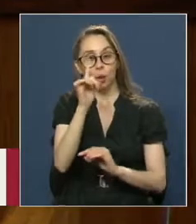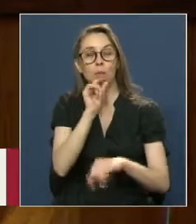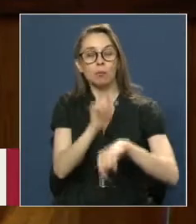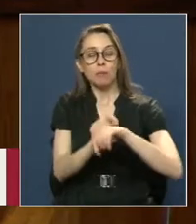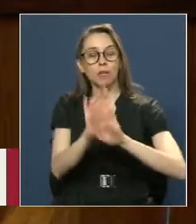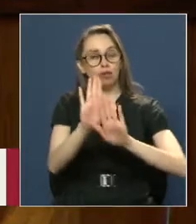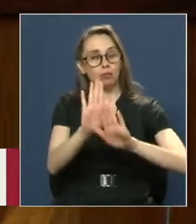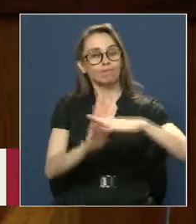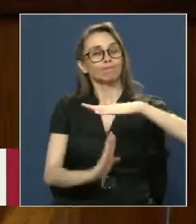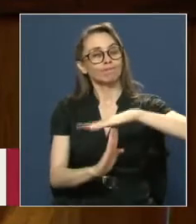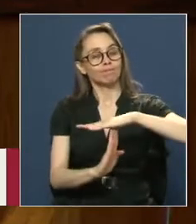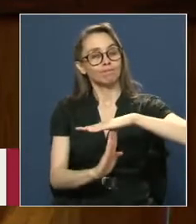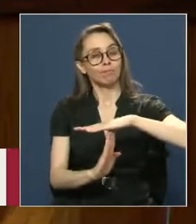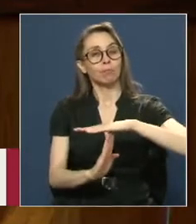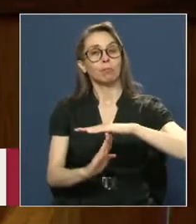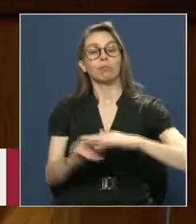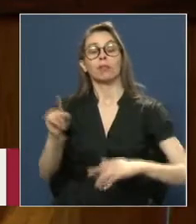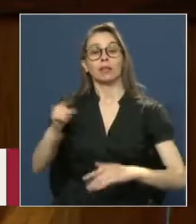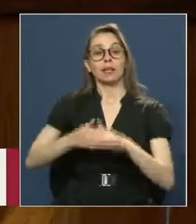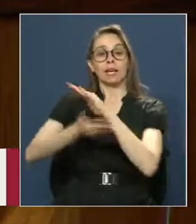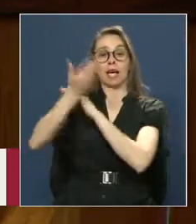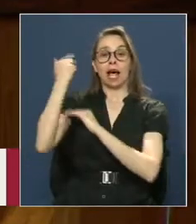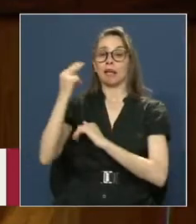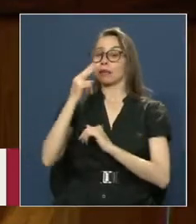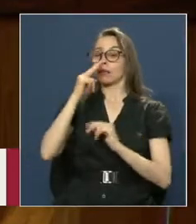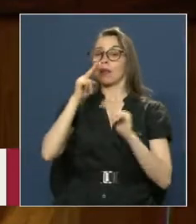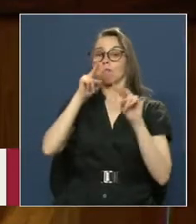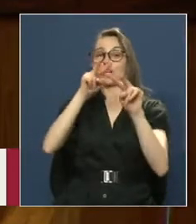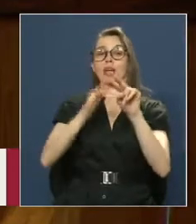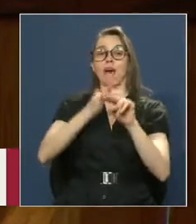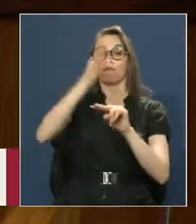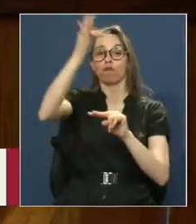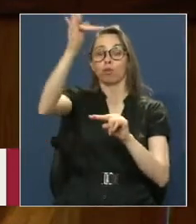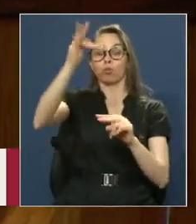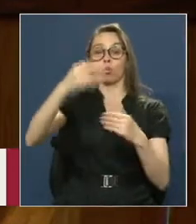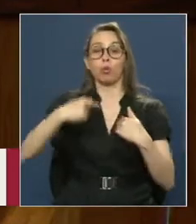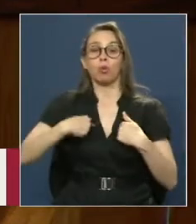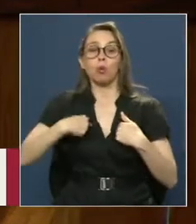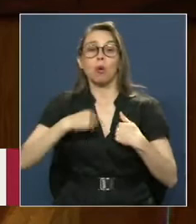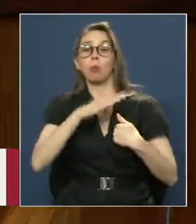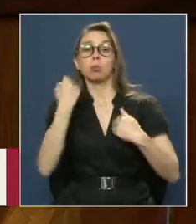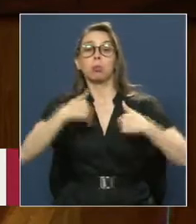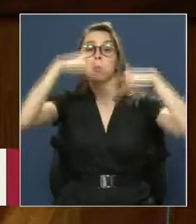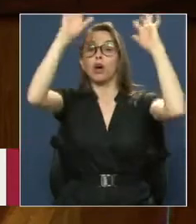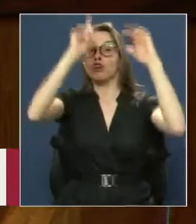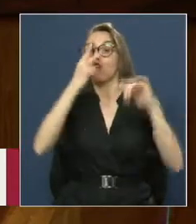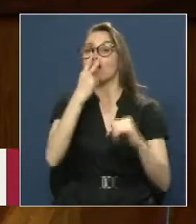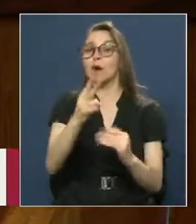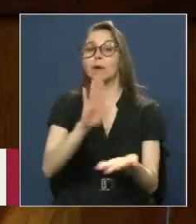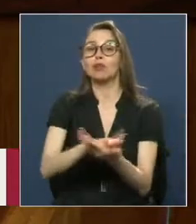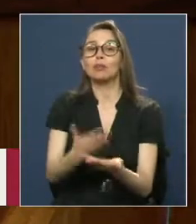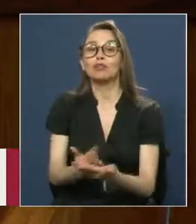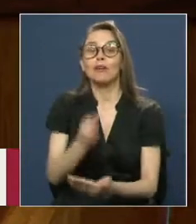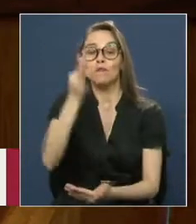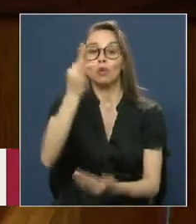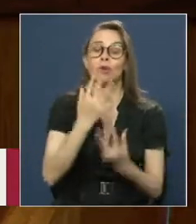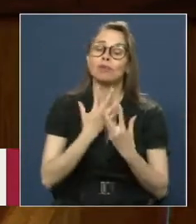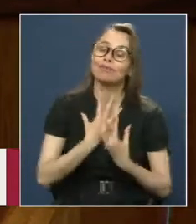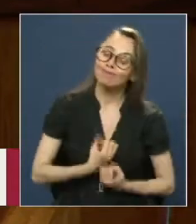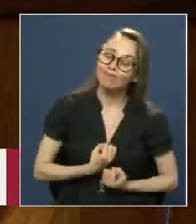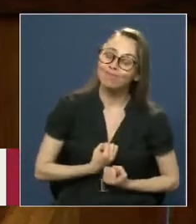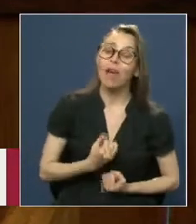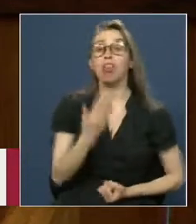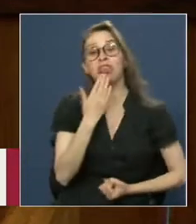momento Porque la visión De un futuro Que no siempre Alcanzaremos a ver Es parte importante De la frustración Pero también De la